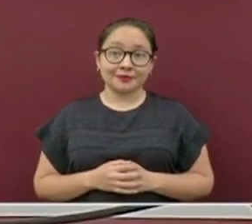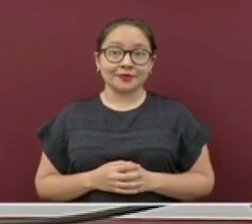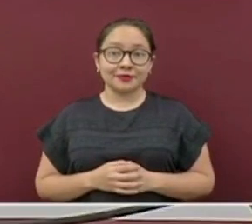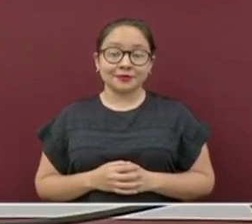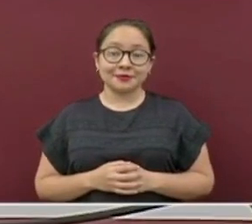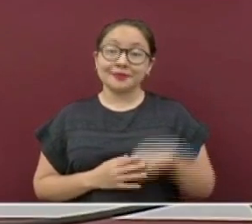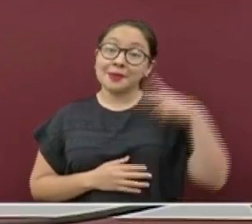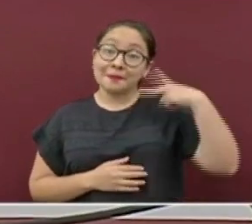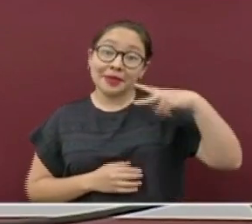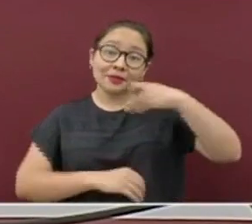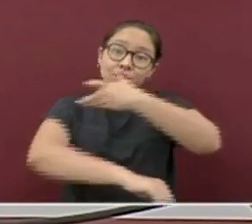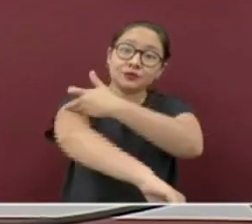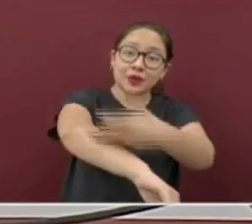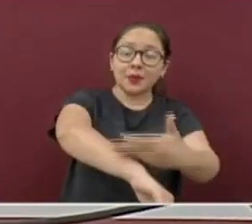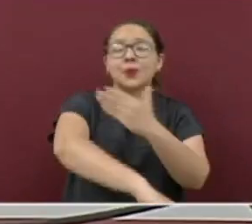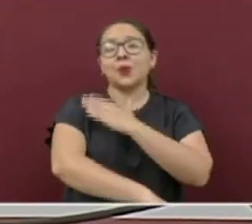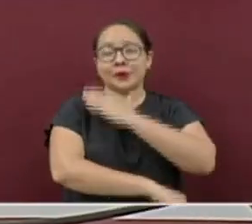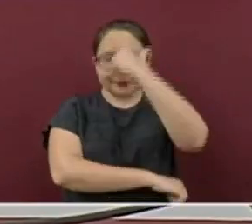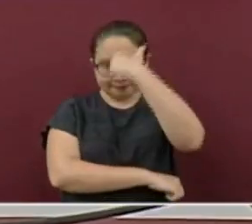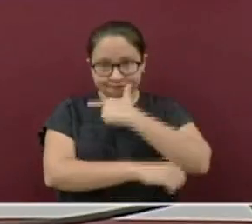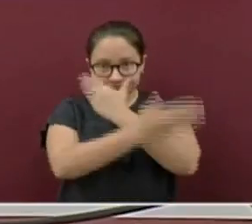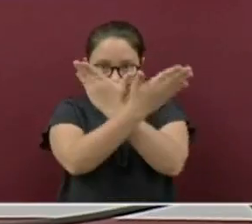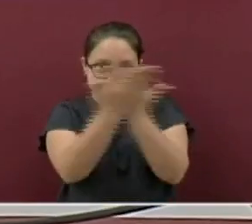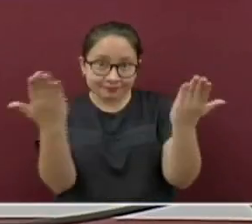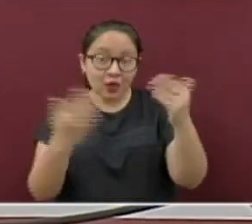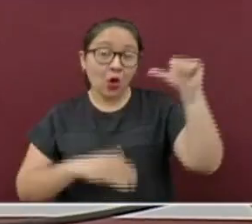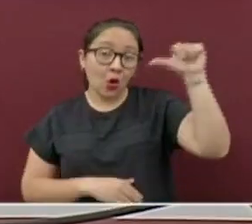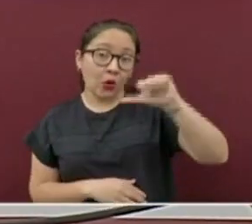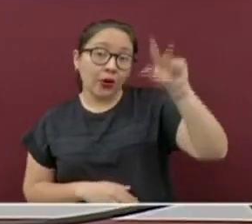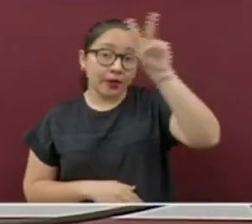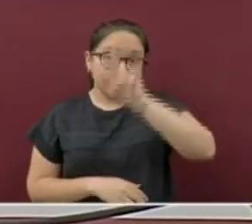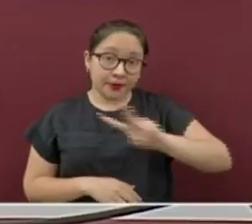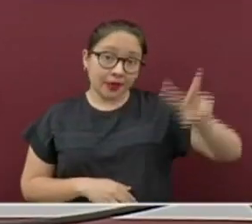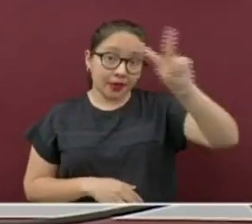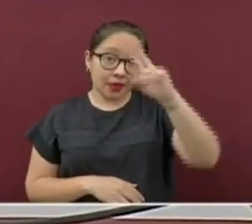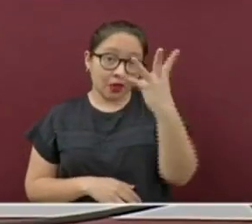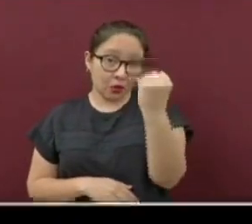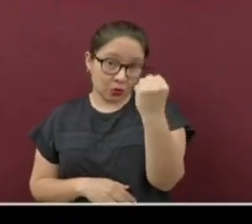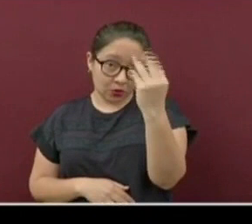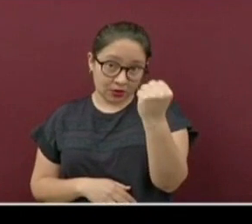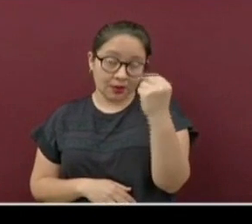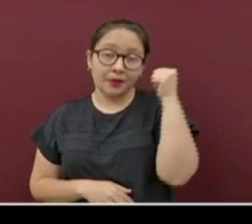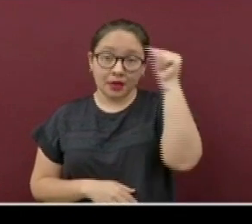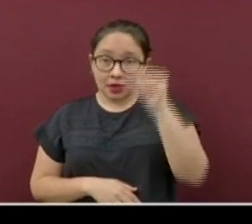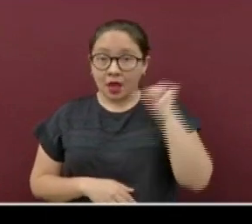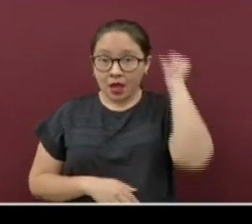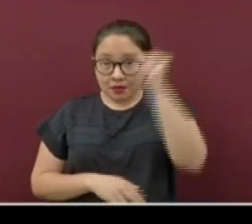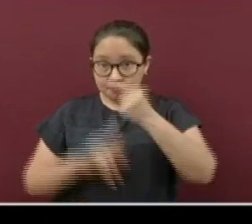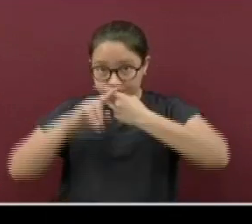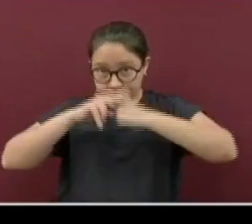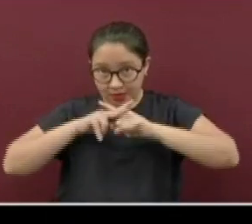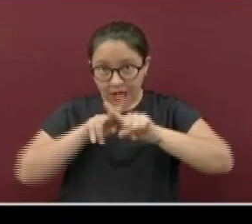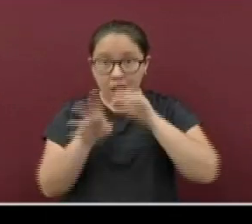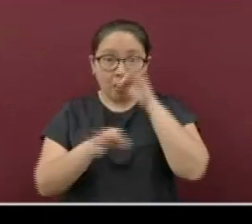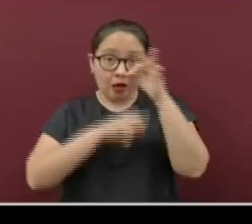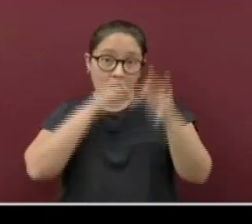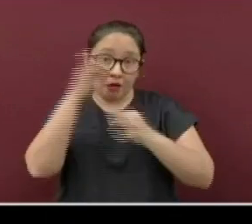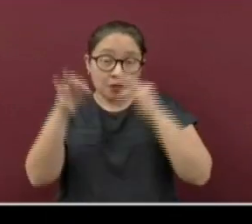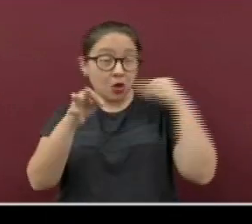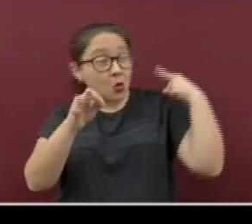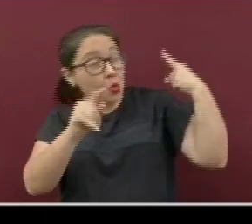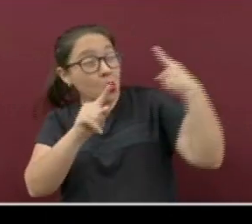Familia Veracruzana, muy buenas noches. Ya es viernes 9 de abril y vamos a dar comienzo con el informe número